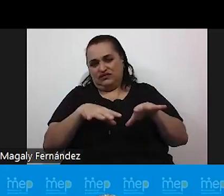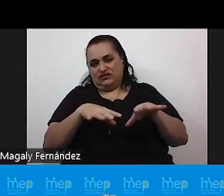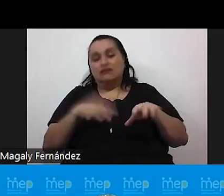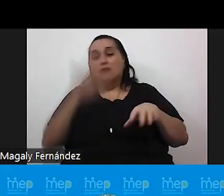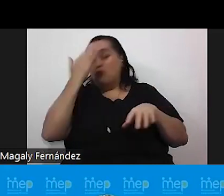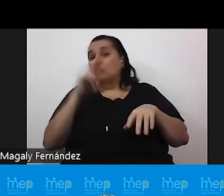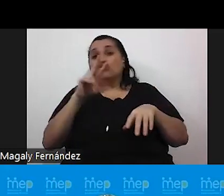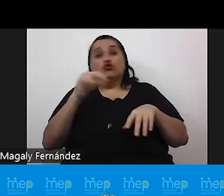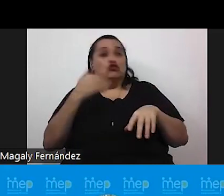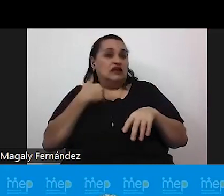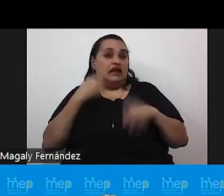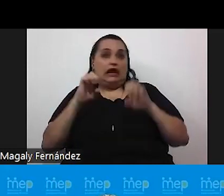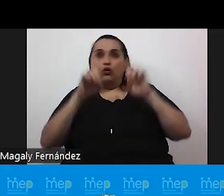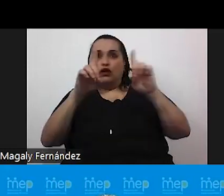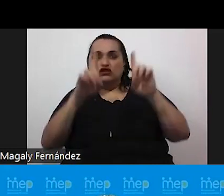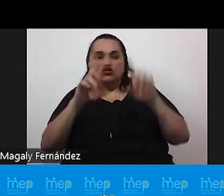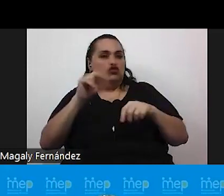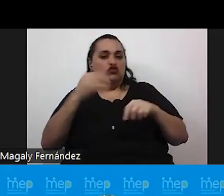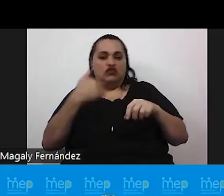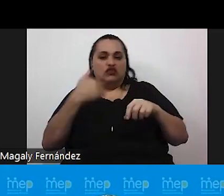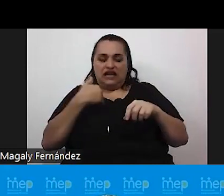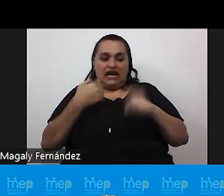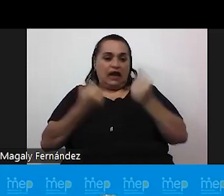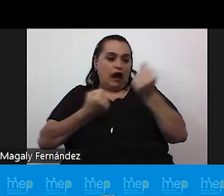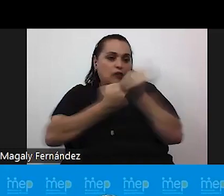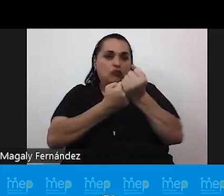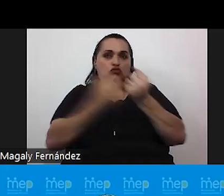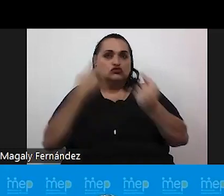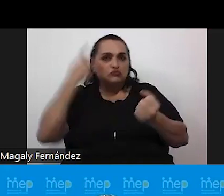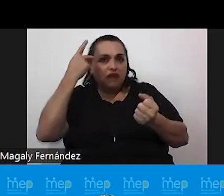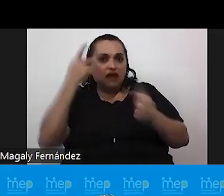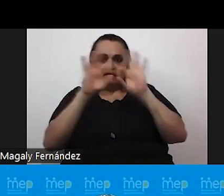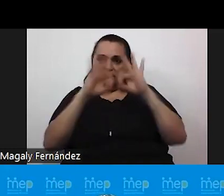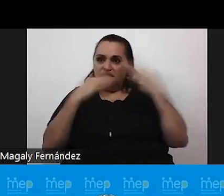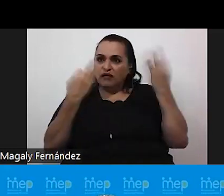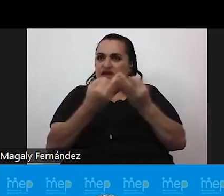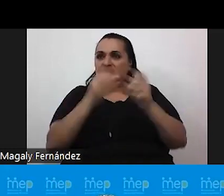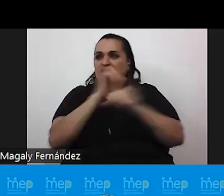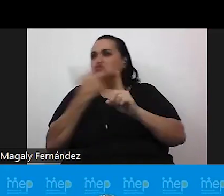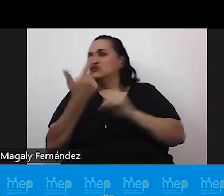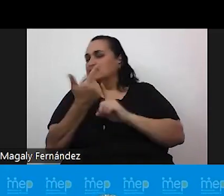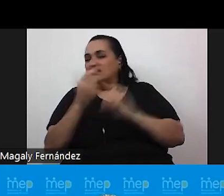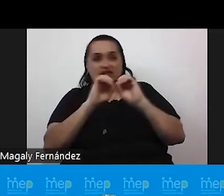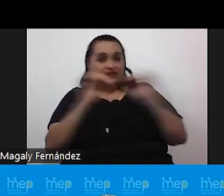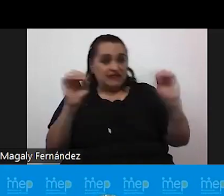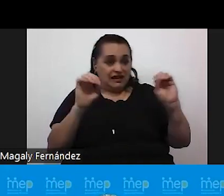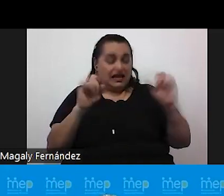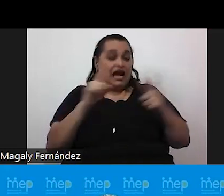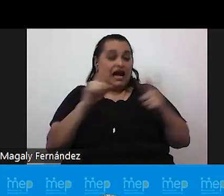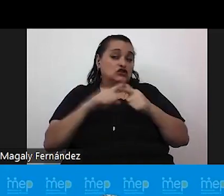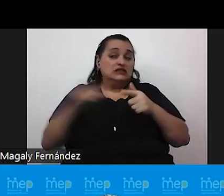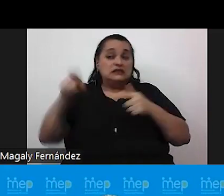no tener una educación no contar con el apoyo parental familiar ni social algunas de estas personas